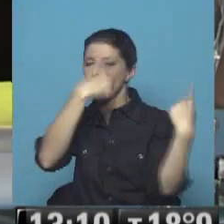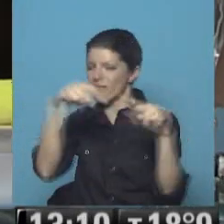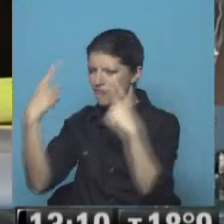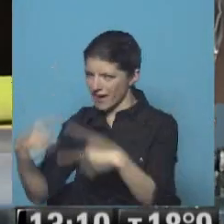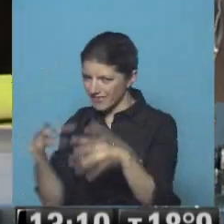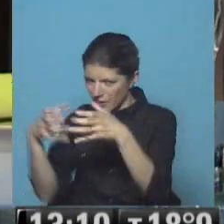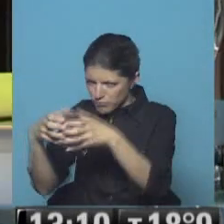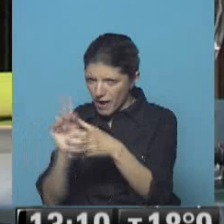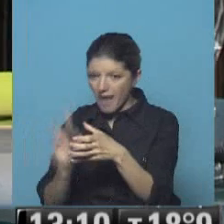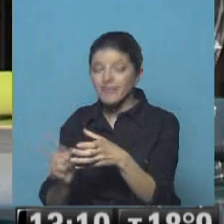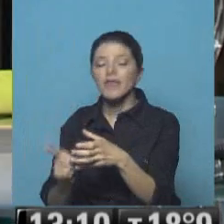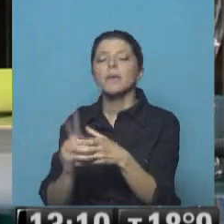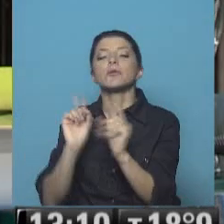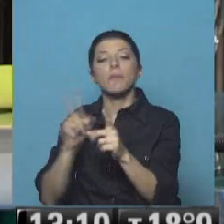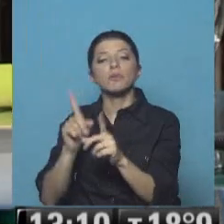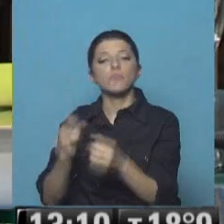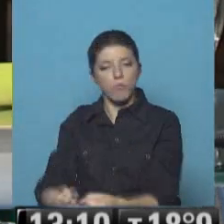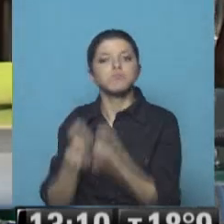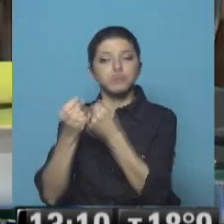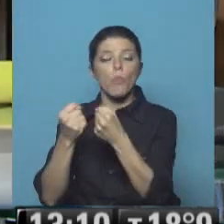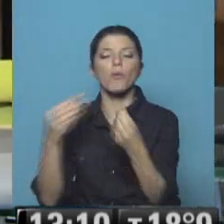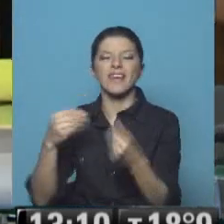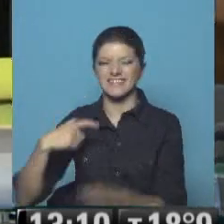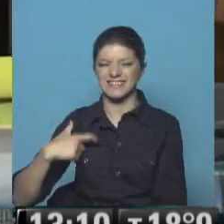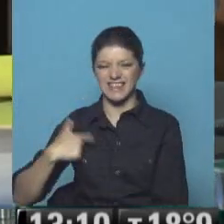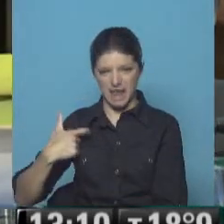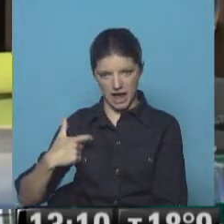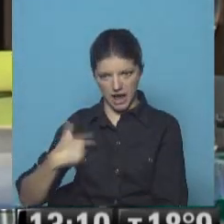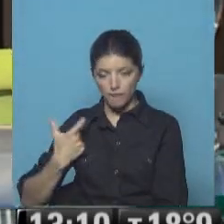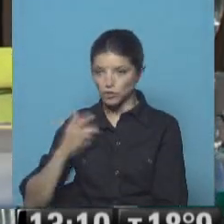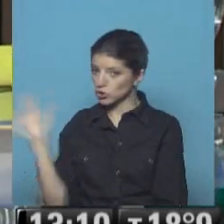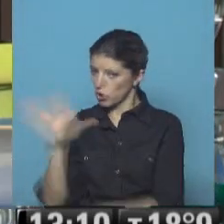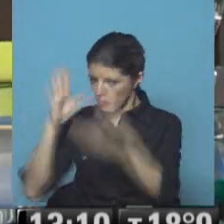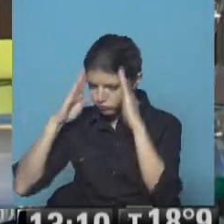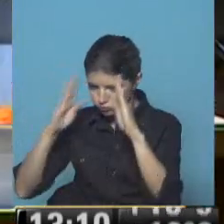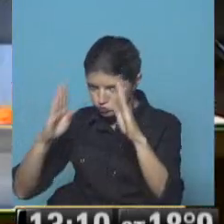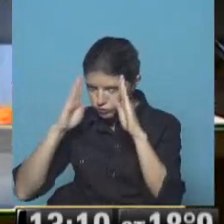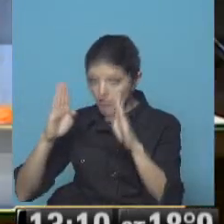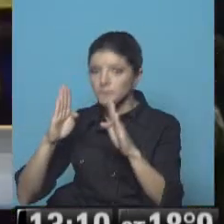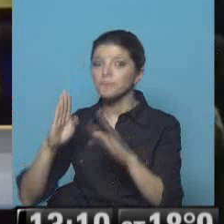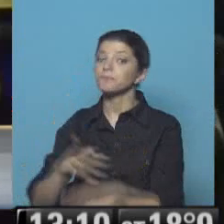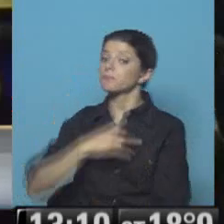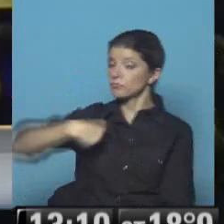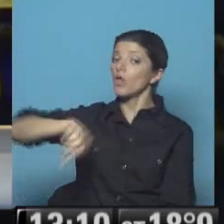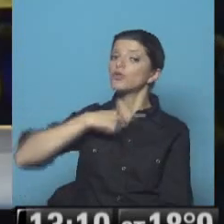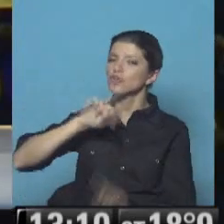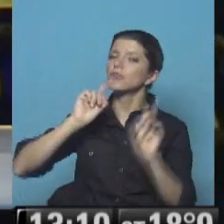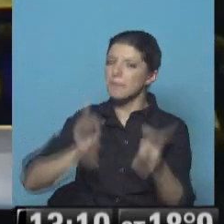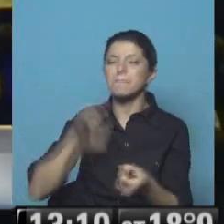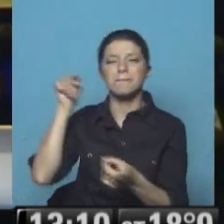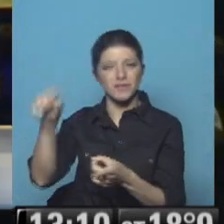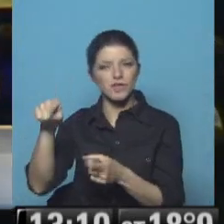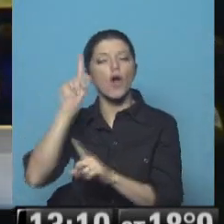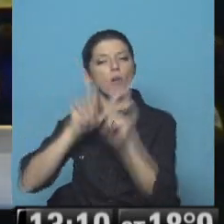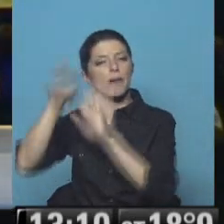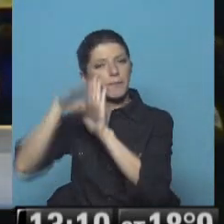secretos radique en la fortaleza del sindicalismo muy arraigado en los sindicatos nosotros también pero este con características